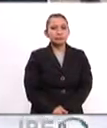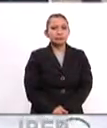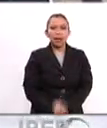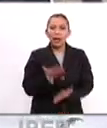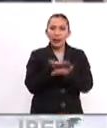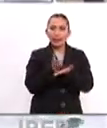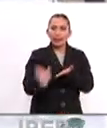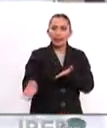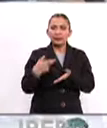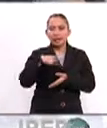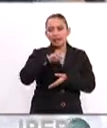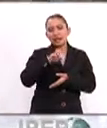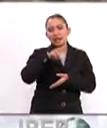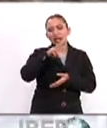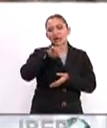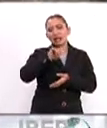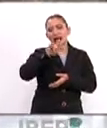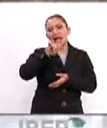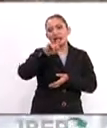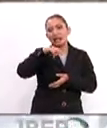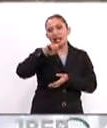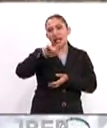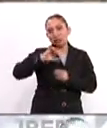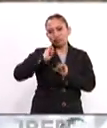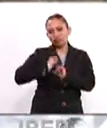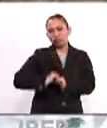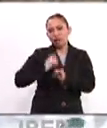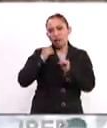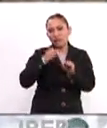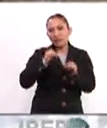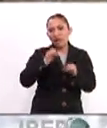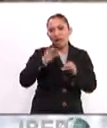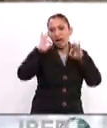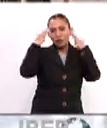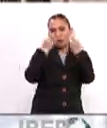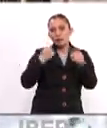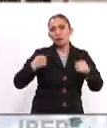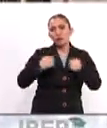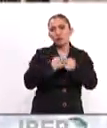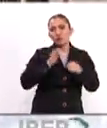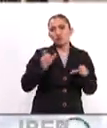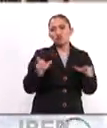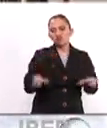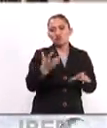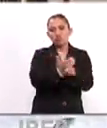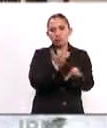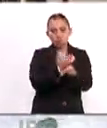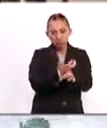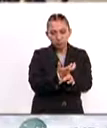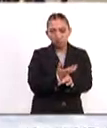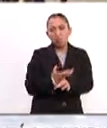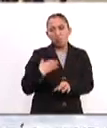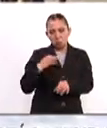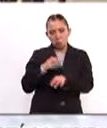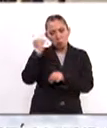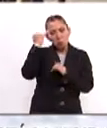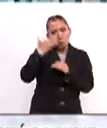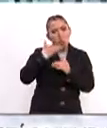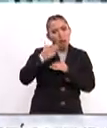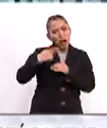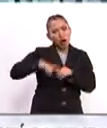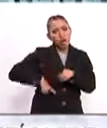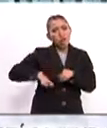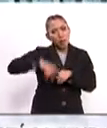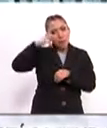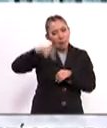Por su parte, Kevin McAleenan, comisionado de la Oficina de Aduanas y Protección Fronteriza de los Estados Unidos, respaldó la iniciativa